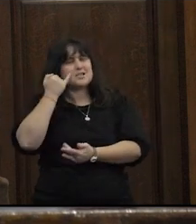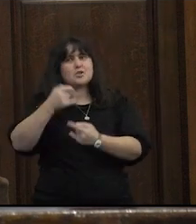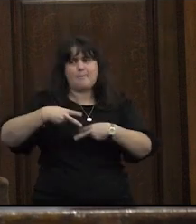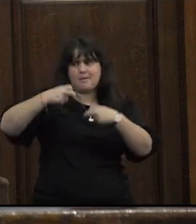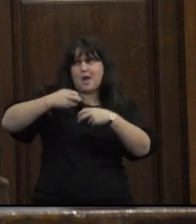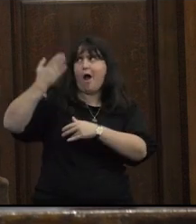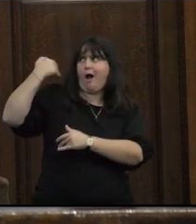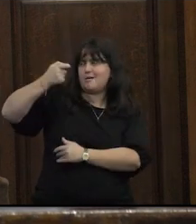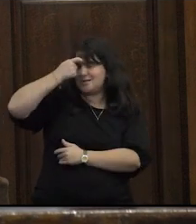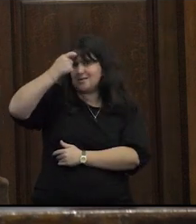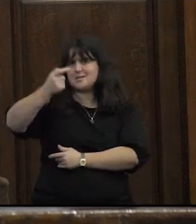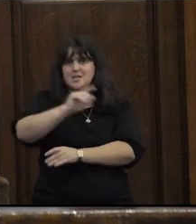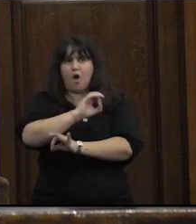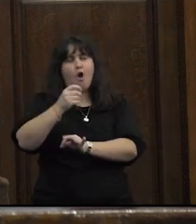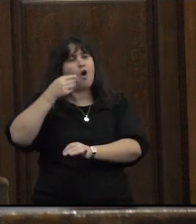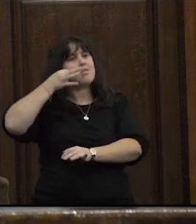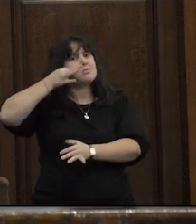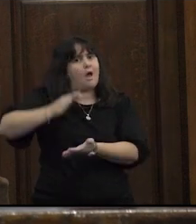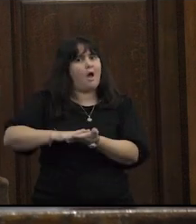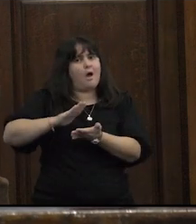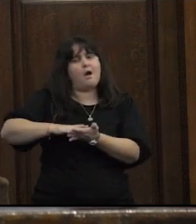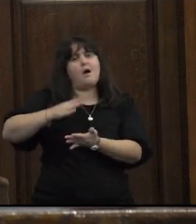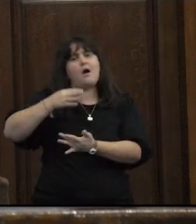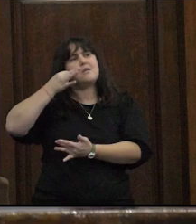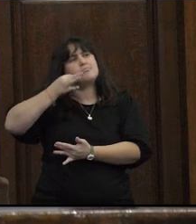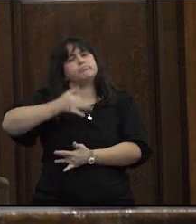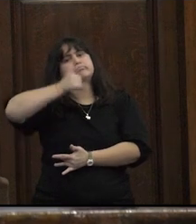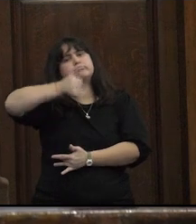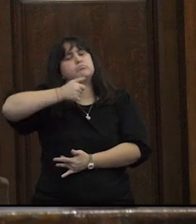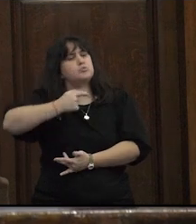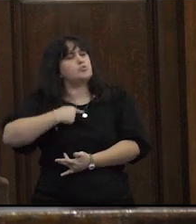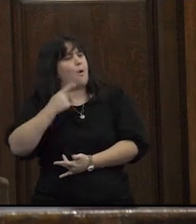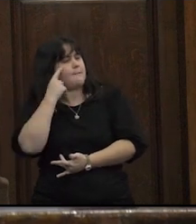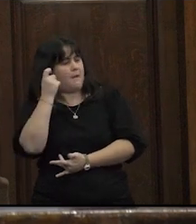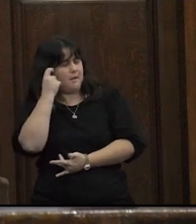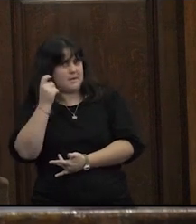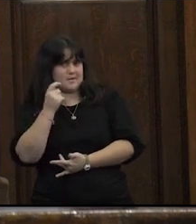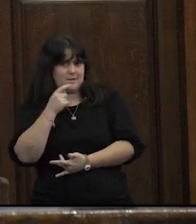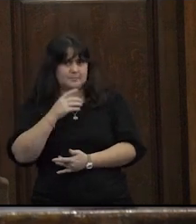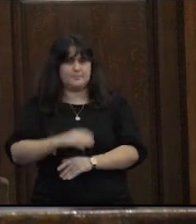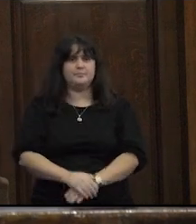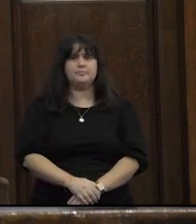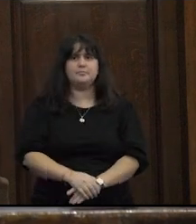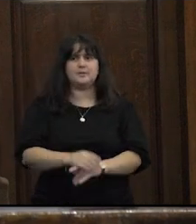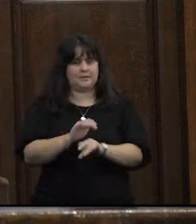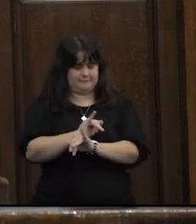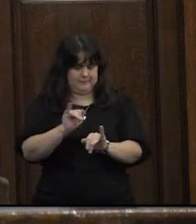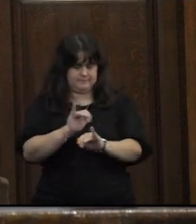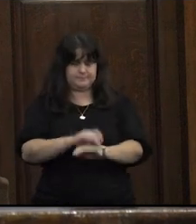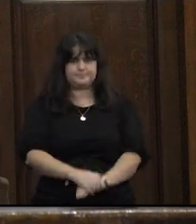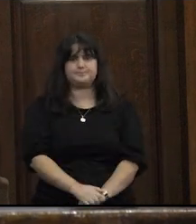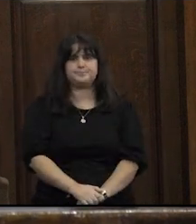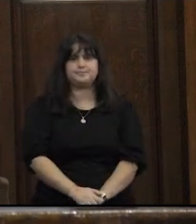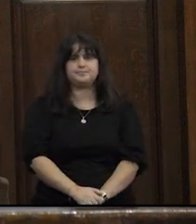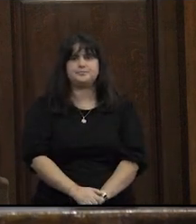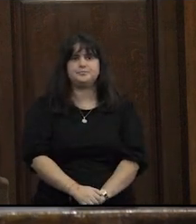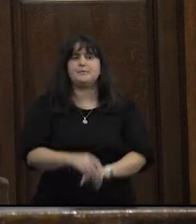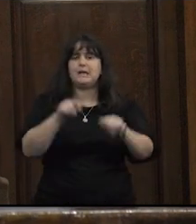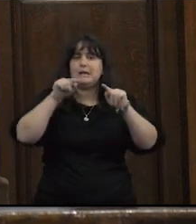investigaciones científicas o en testimonios que recogen experiencias biográficas fin de la cita